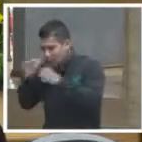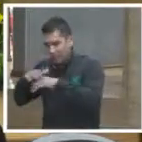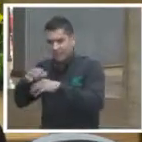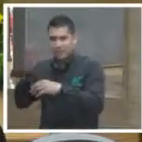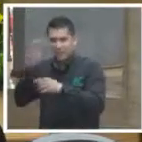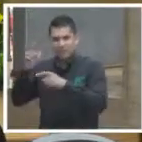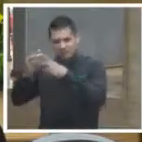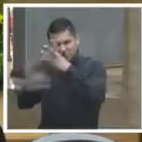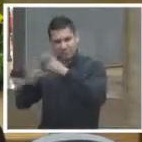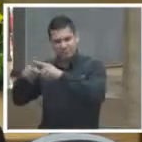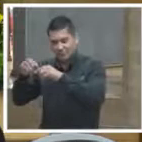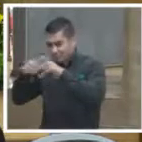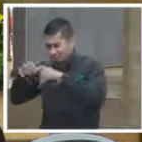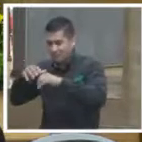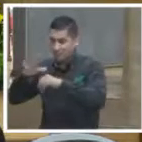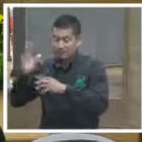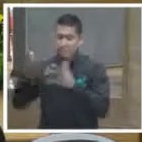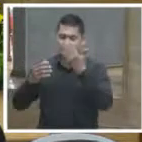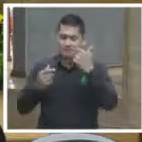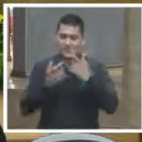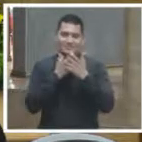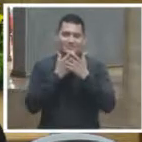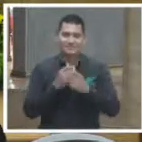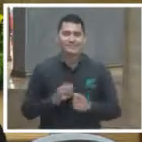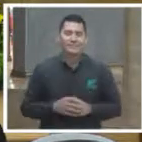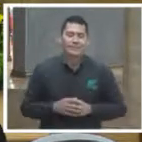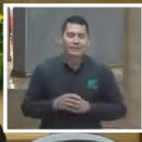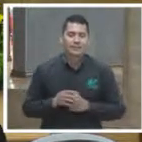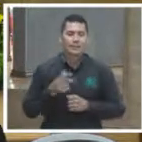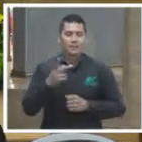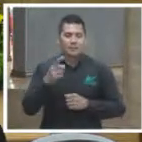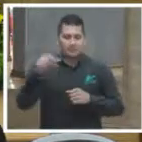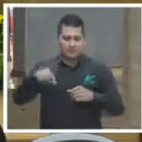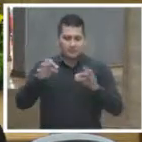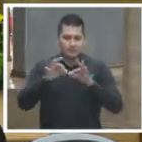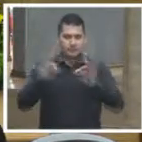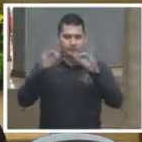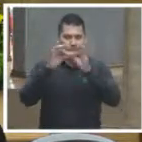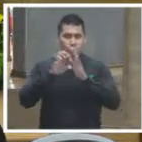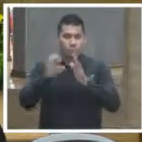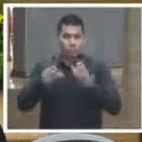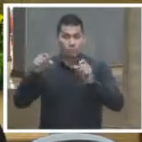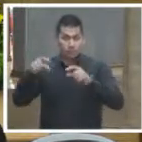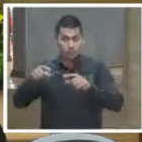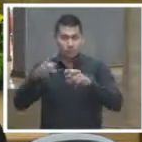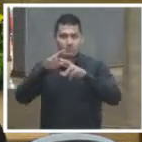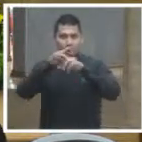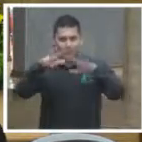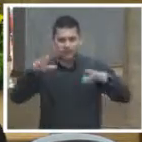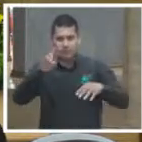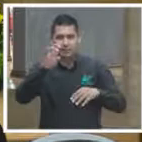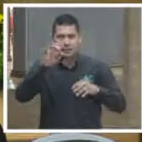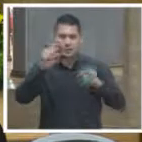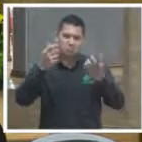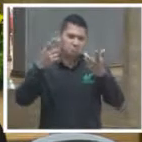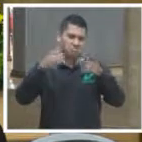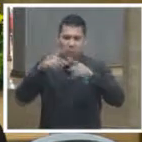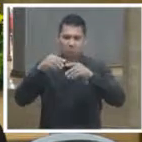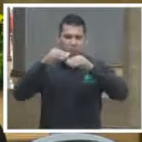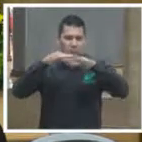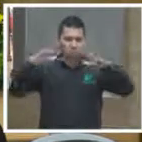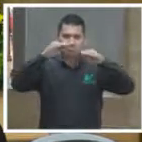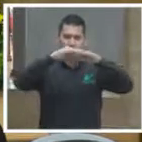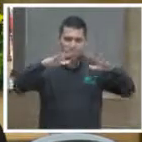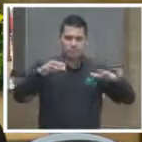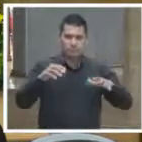pero bueno aquí el dato importante es el siguiente que el acceso a las redes puede servir como catalizador de la confianza